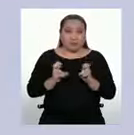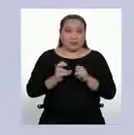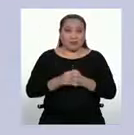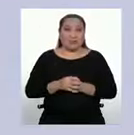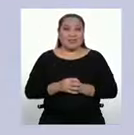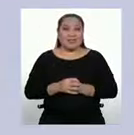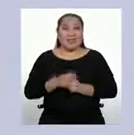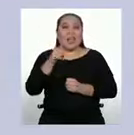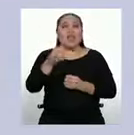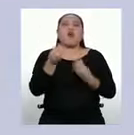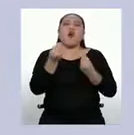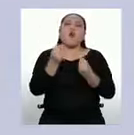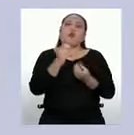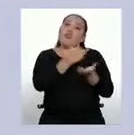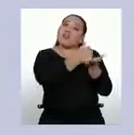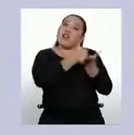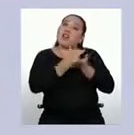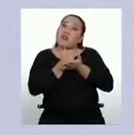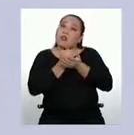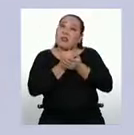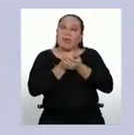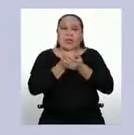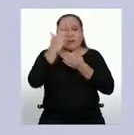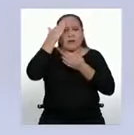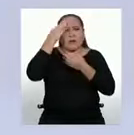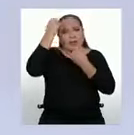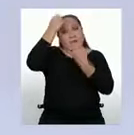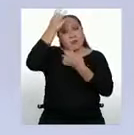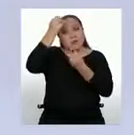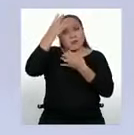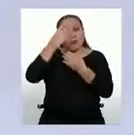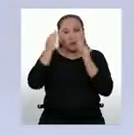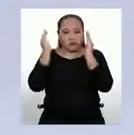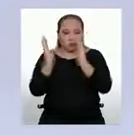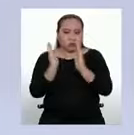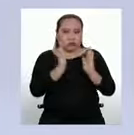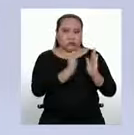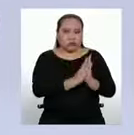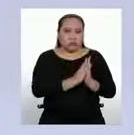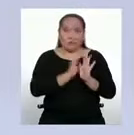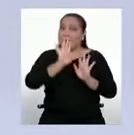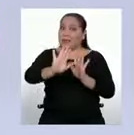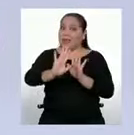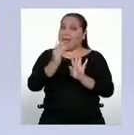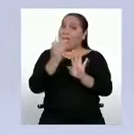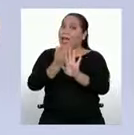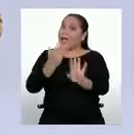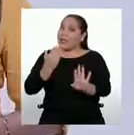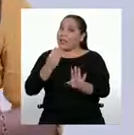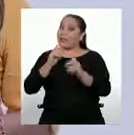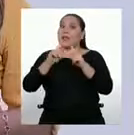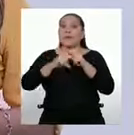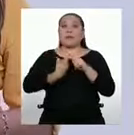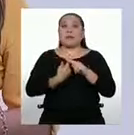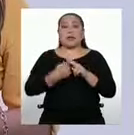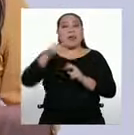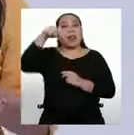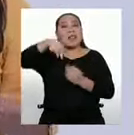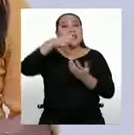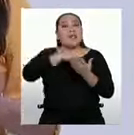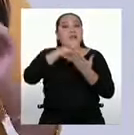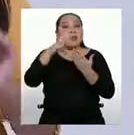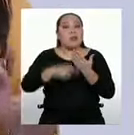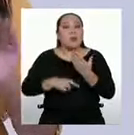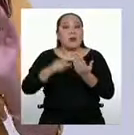¿Y cómo nos ayudan a interpretar la información obtenida? Eso sí, antes de empezar, quiero decirte algo. En este